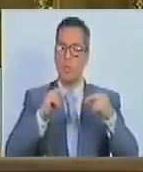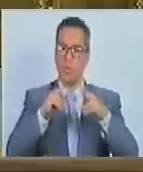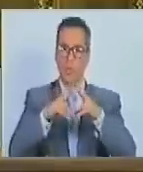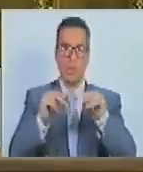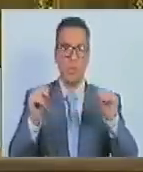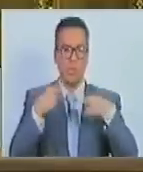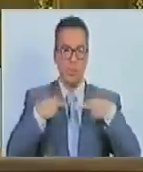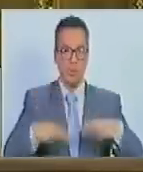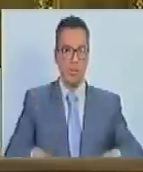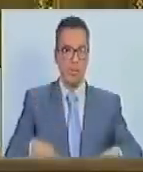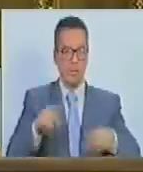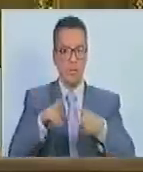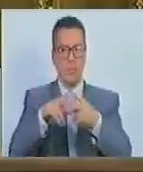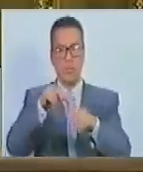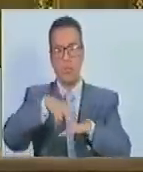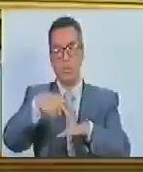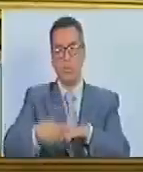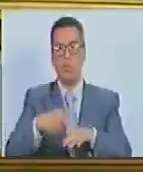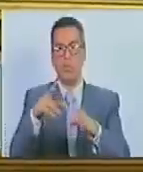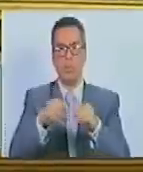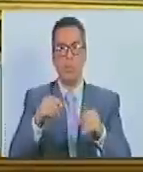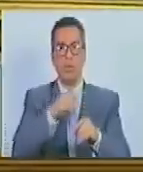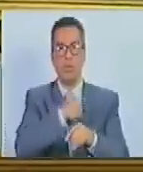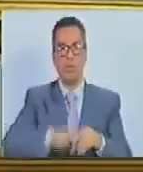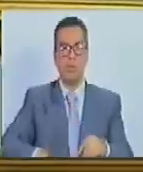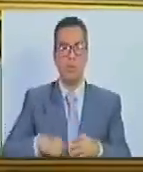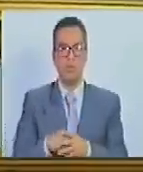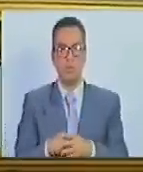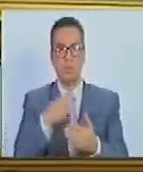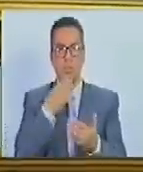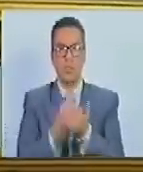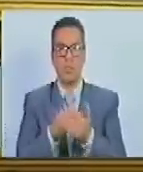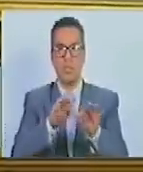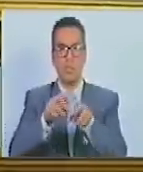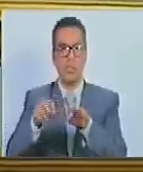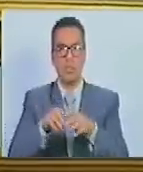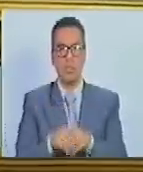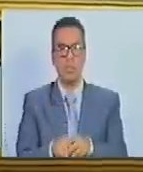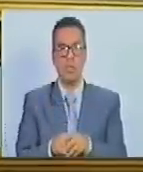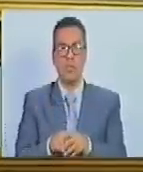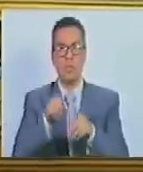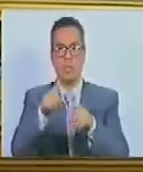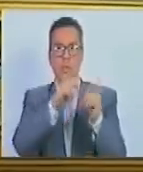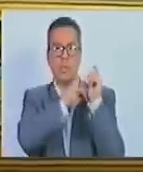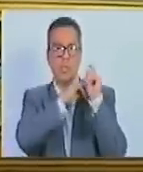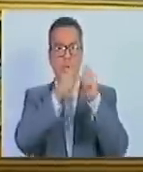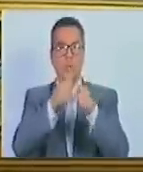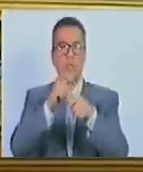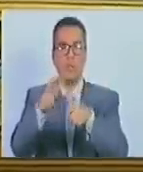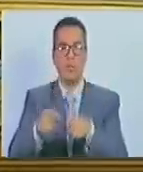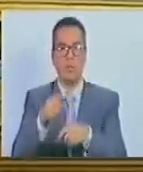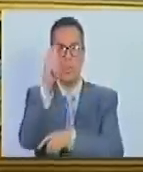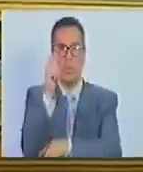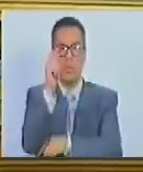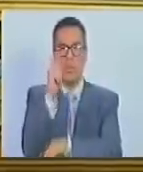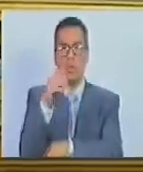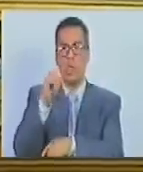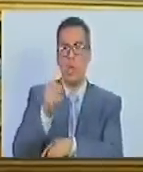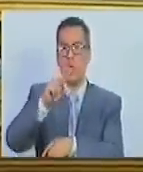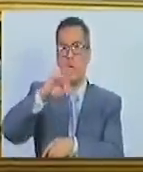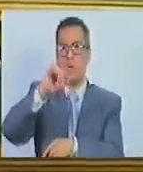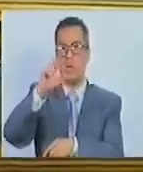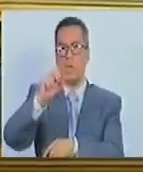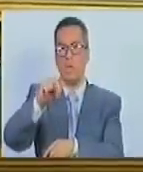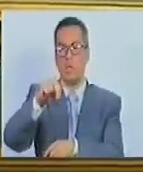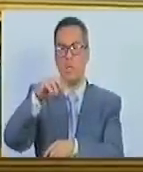degradantes. Esto, señor presidente. Gracias, secretaria. Esta Junta Directiva designa a la diputada Oriana